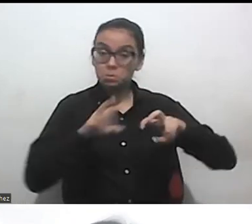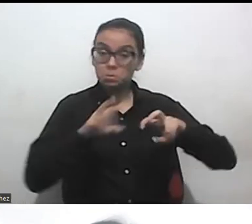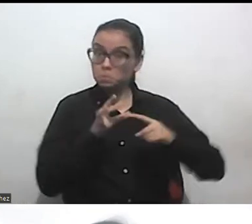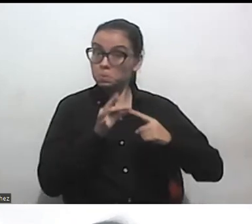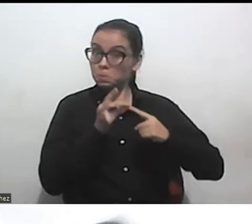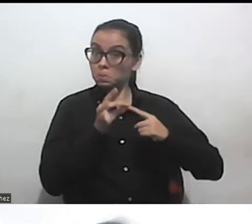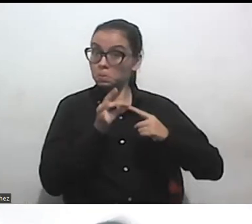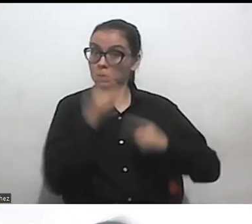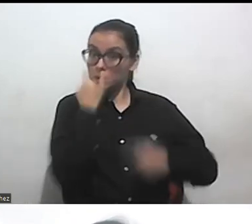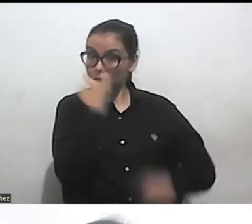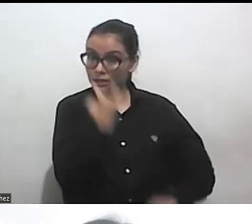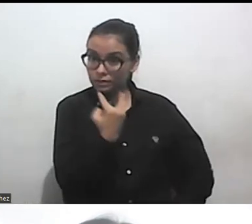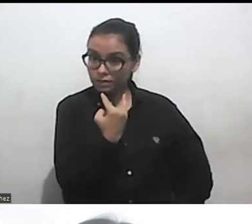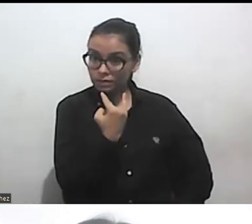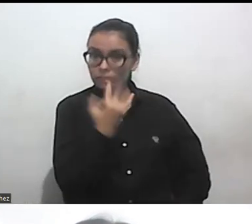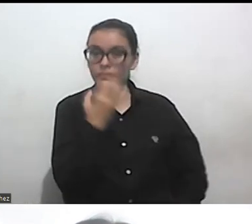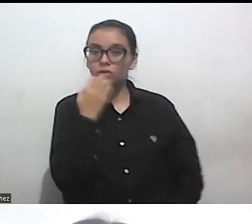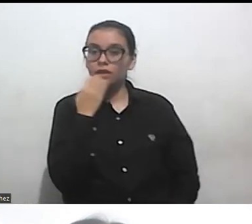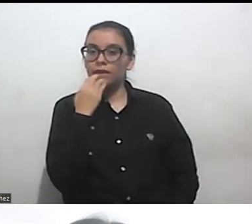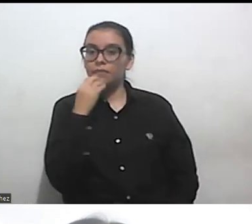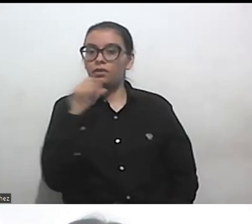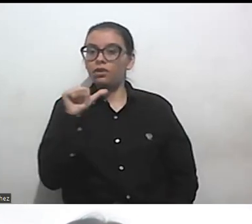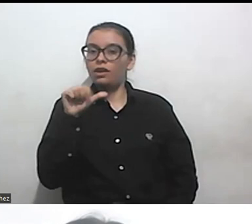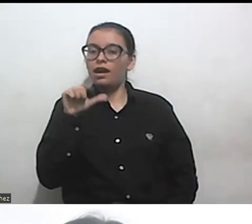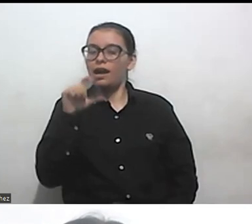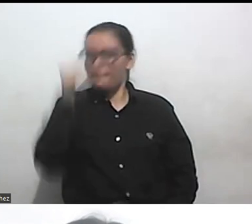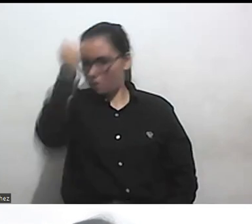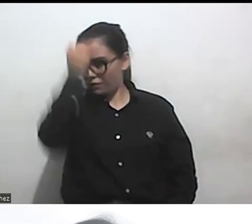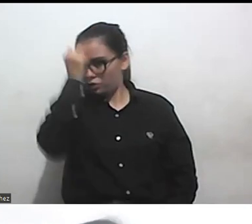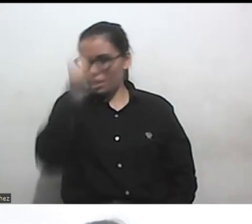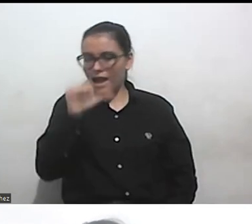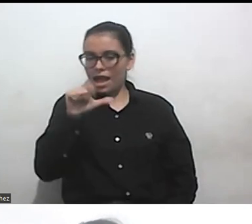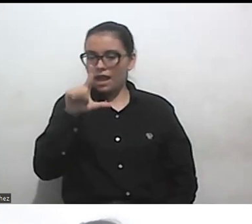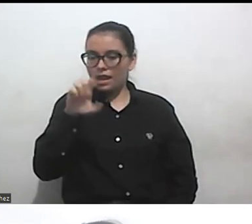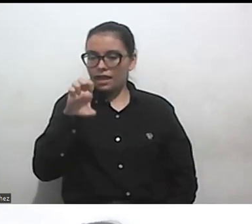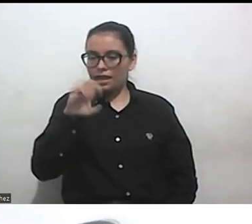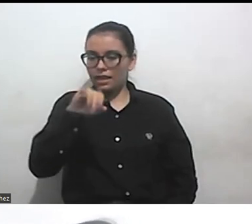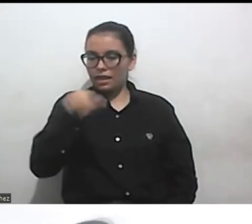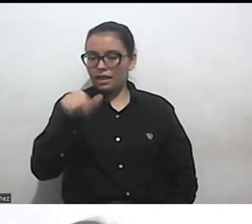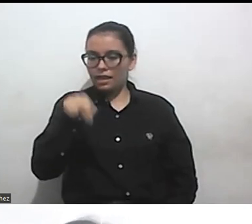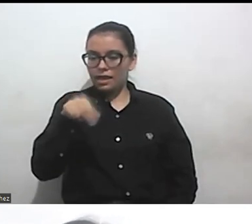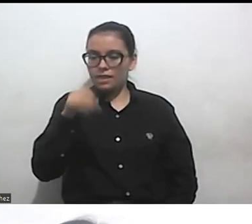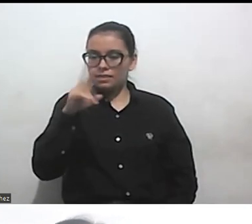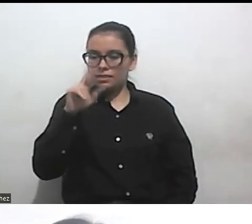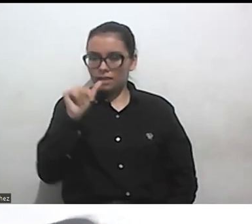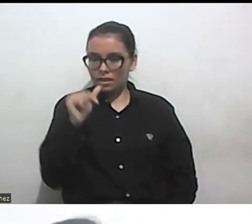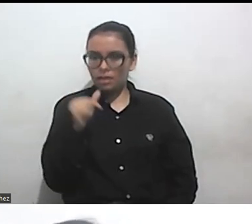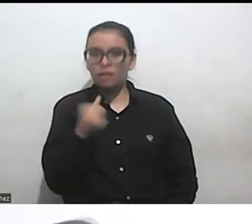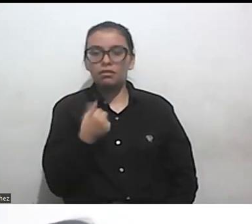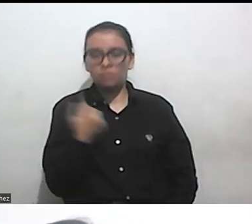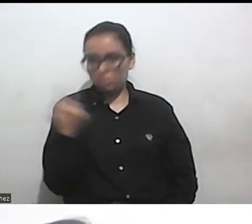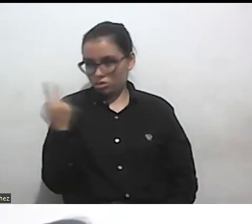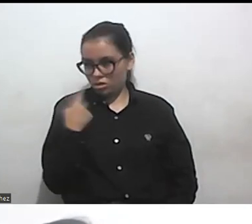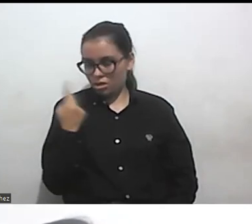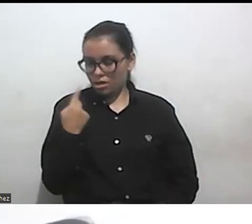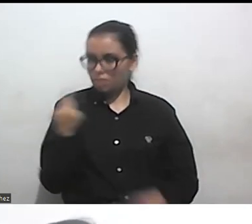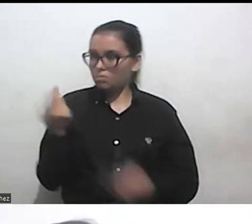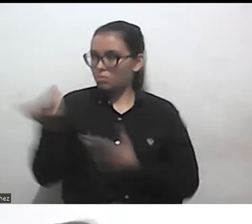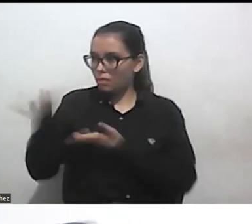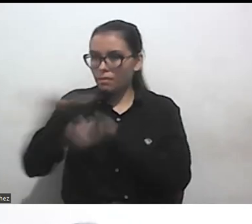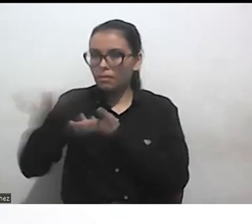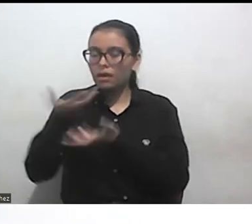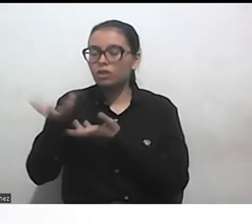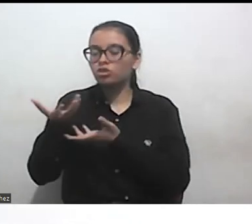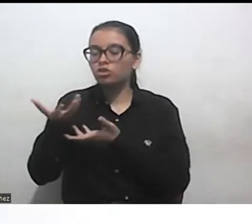la profesora Alejandra cuyo apellido me estoy olvidando en este momento pero hicimos justamente una conversación con Alce sobre